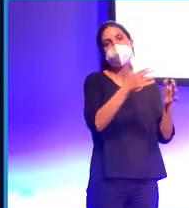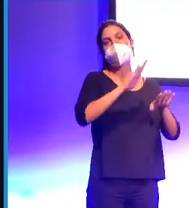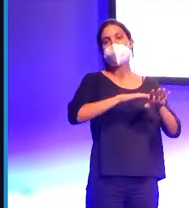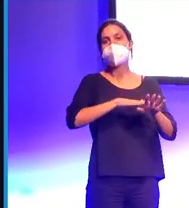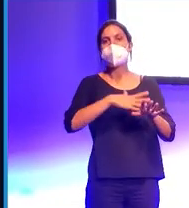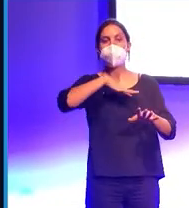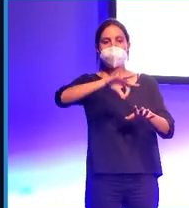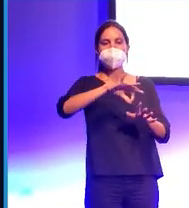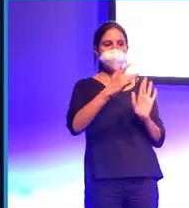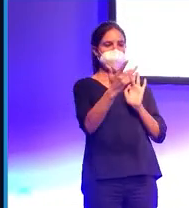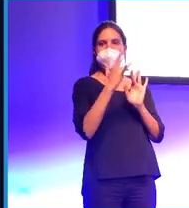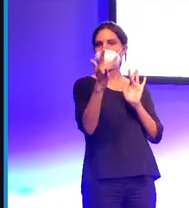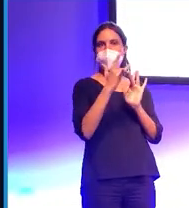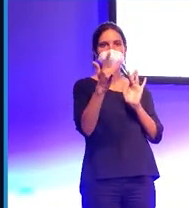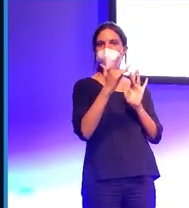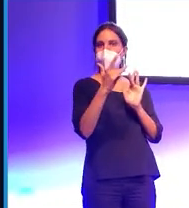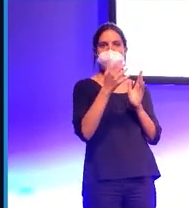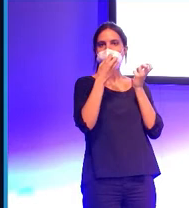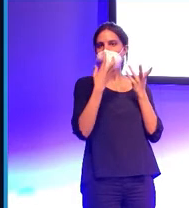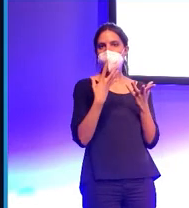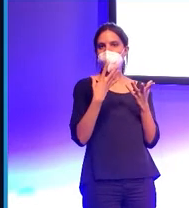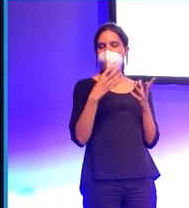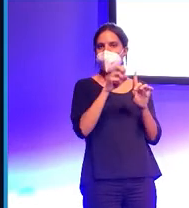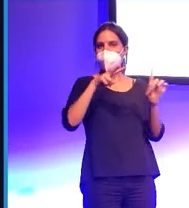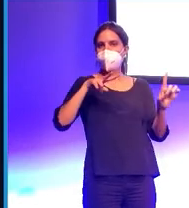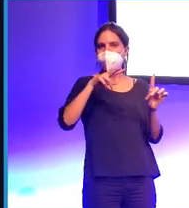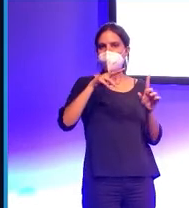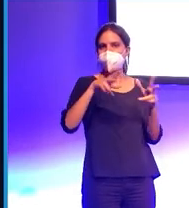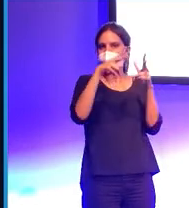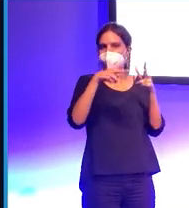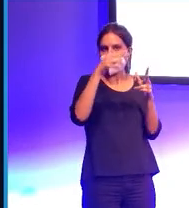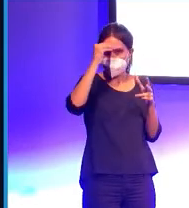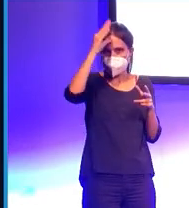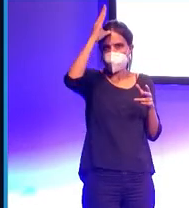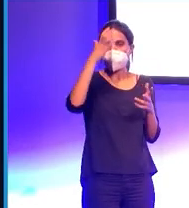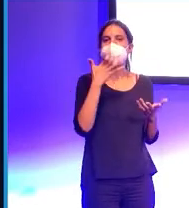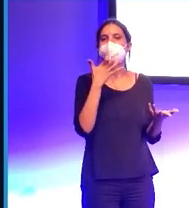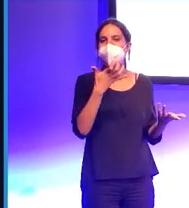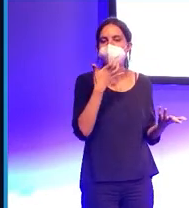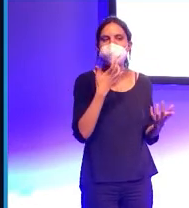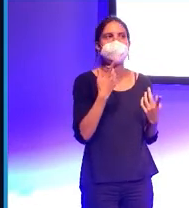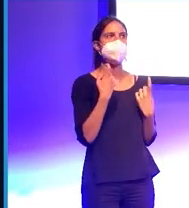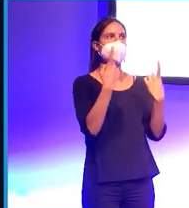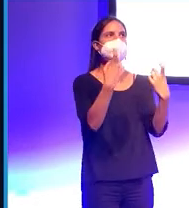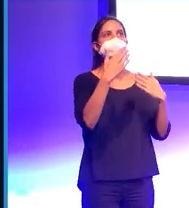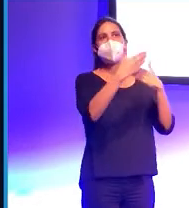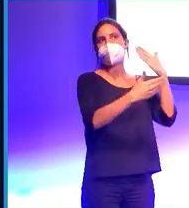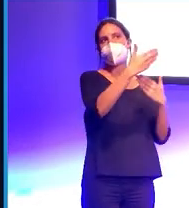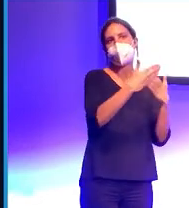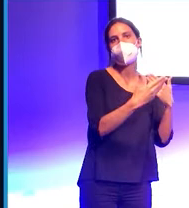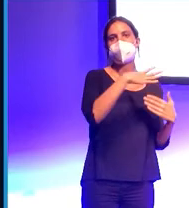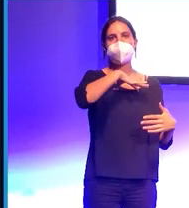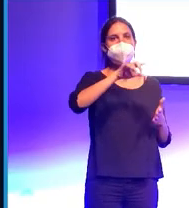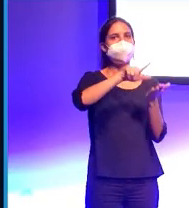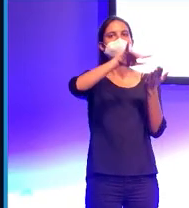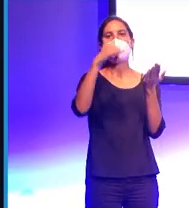que interactúen con nosotros de forma socialmente inteligente. Por ejemplo, necesitamos que los robots sean totalmente capaces de reconocer el